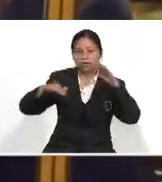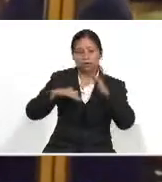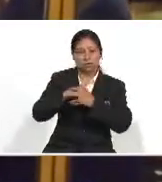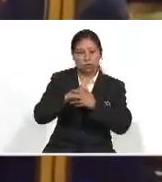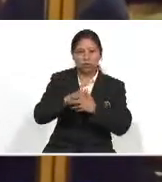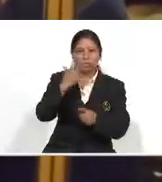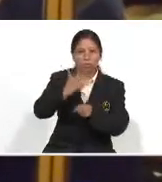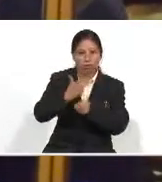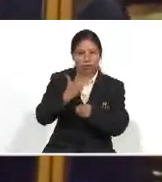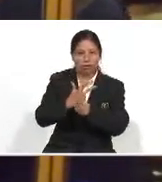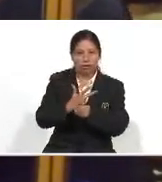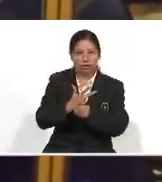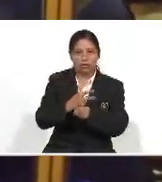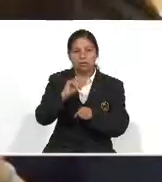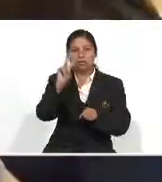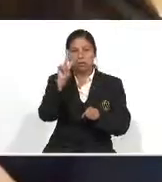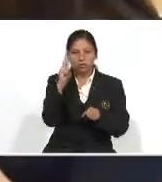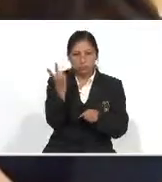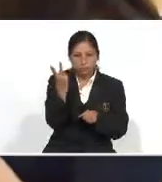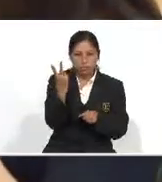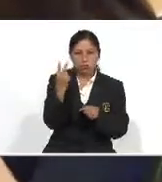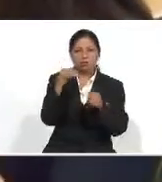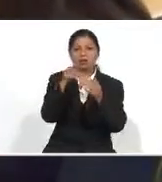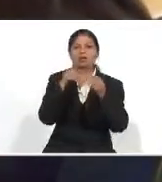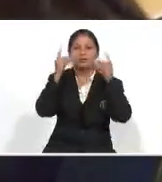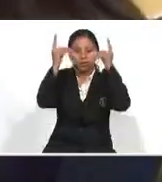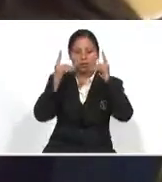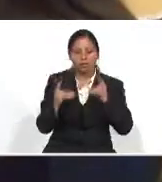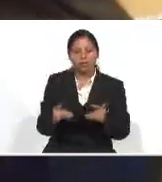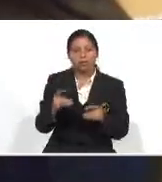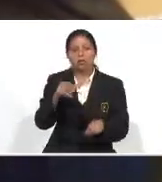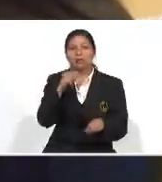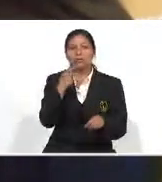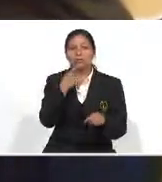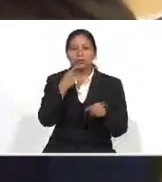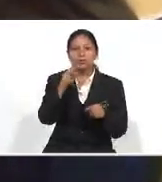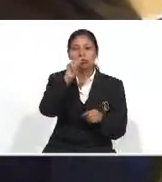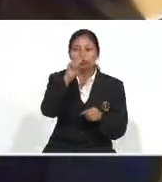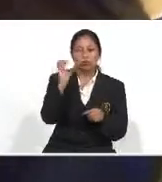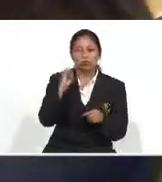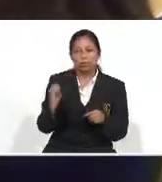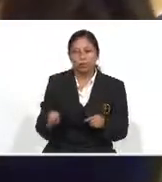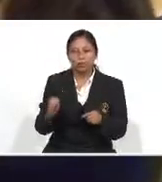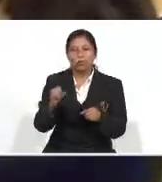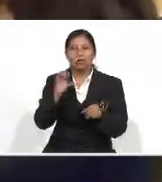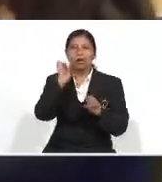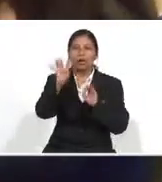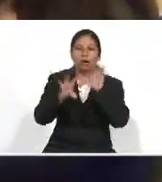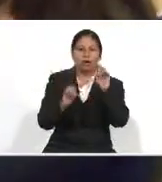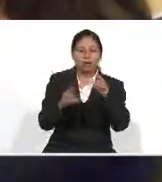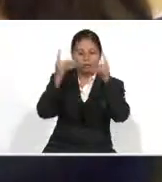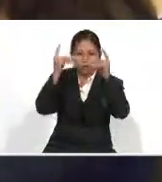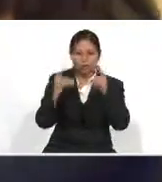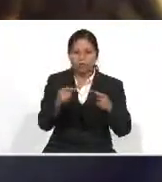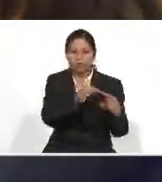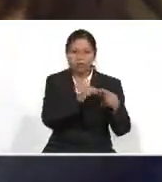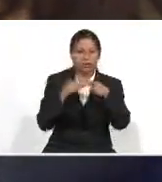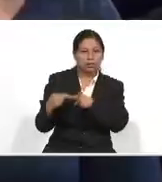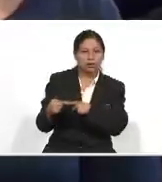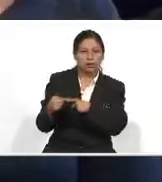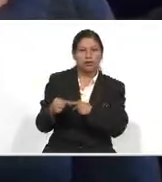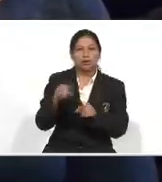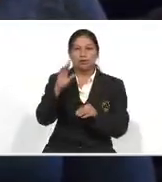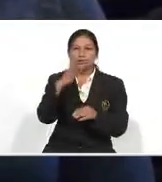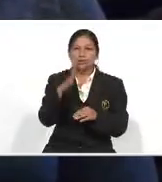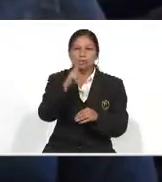nacional Según los datos De la segunda encuesta Nacional de discapacidad El 10.2% De la población guatemalteca Tiene algún tipo De capacidad especial Es decir